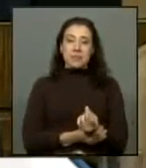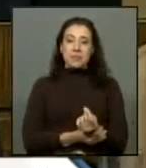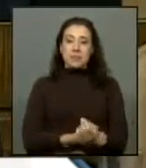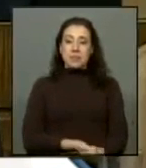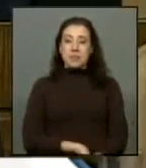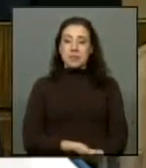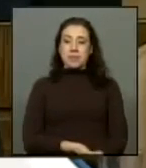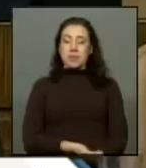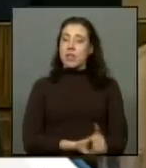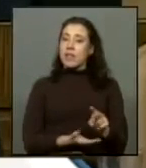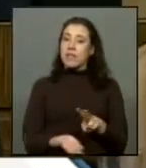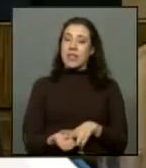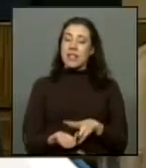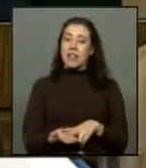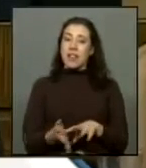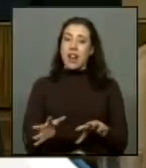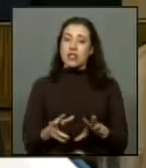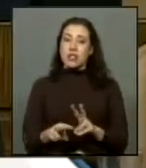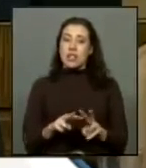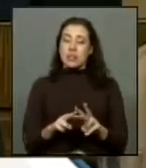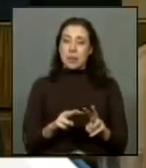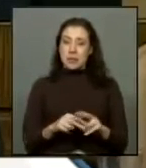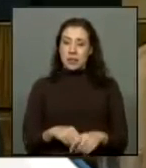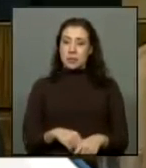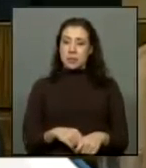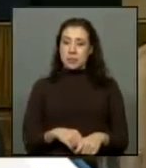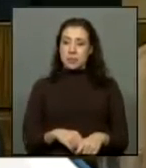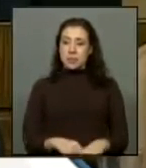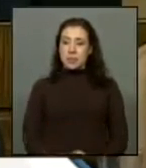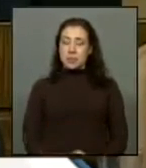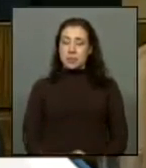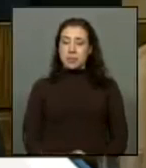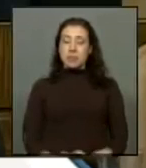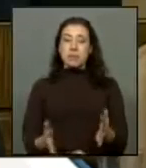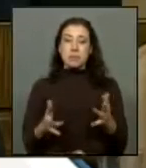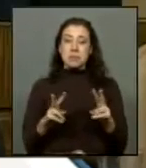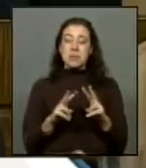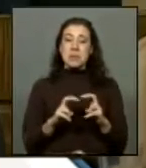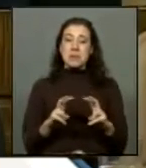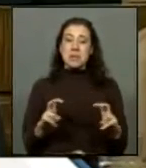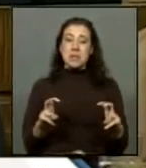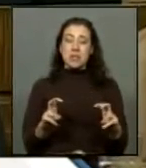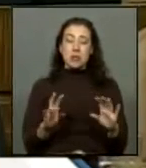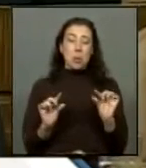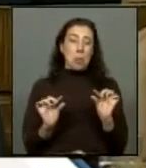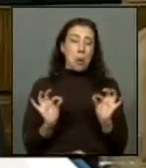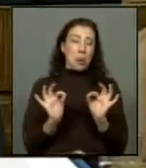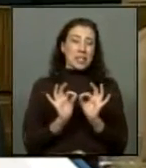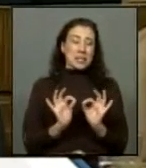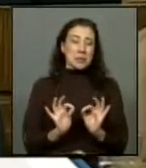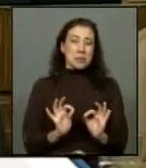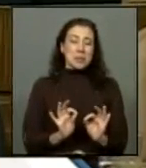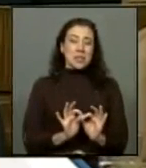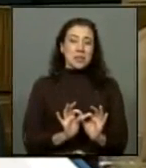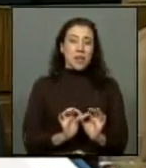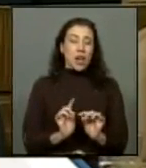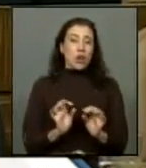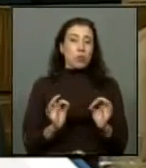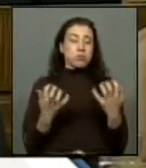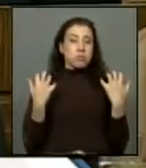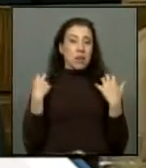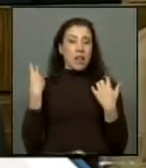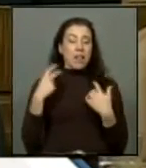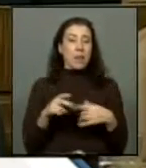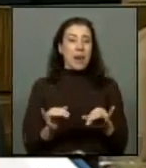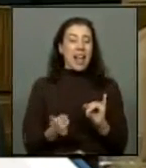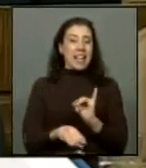cuenta de la veracidad de los hechos ocurridos. Más bien parece una investigación poco acuciosa, impropia de un organismo